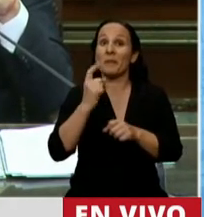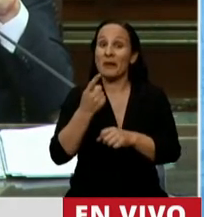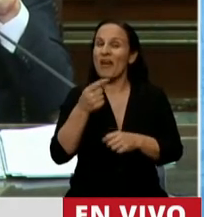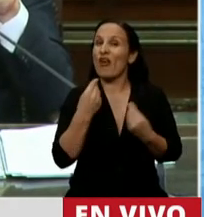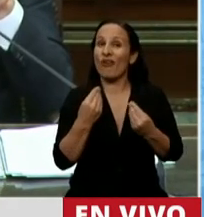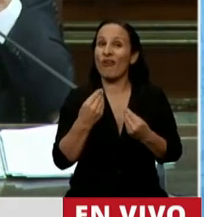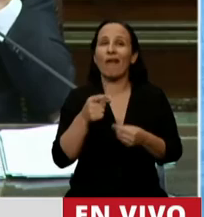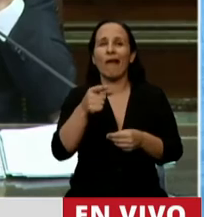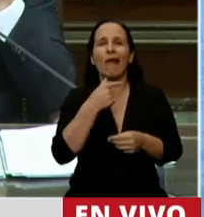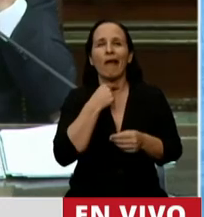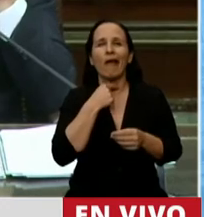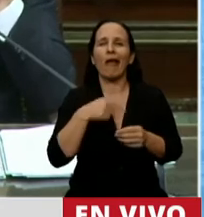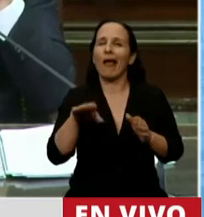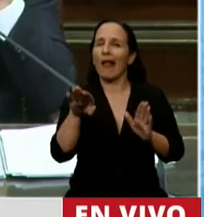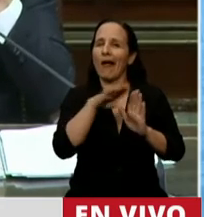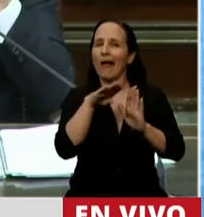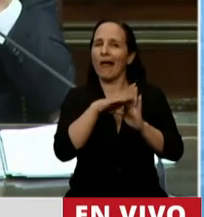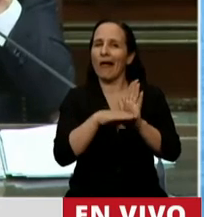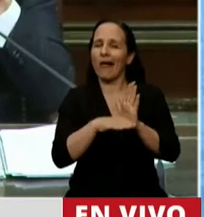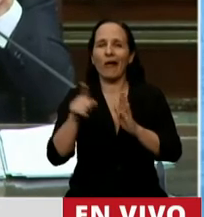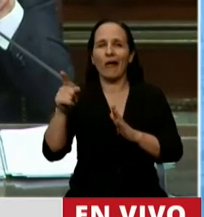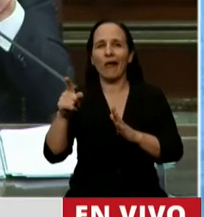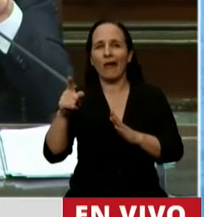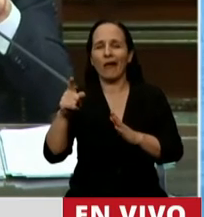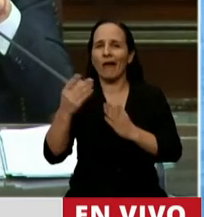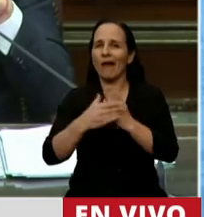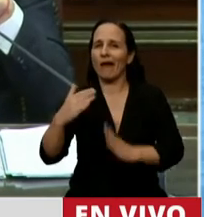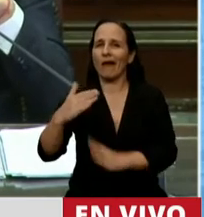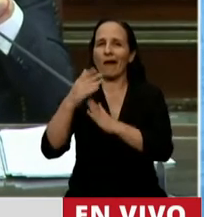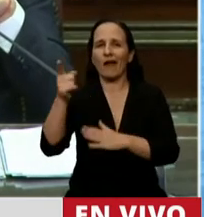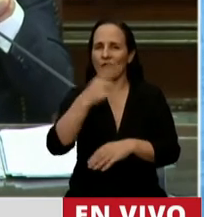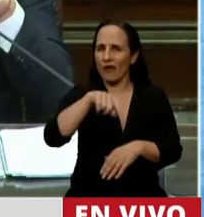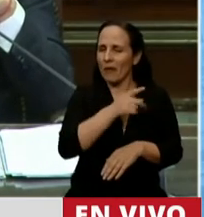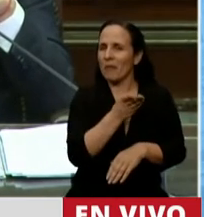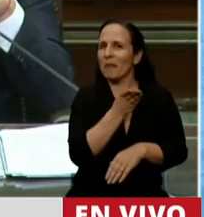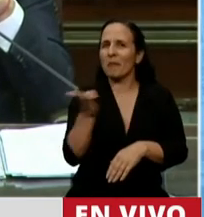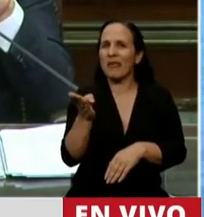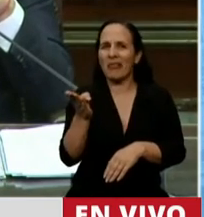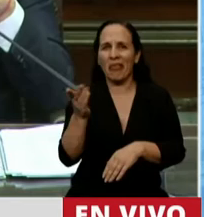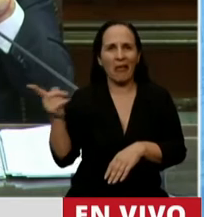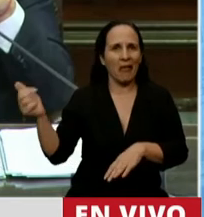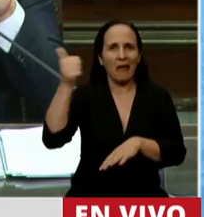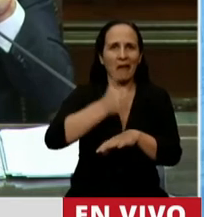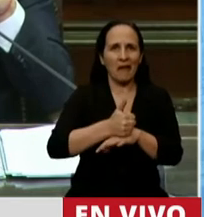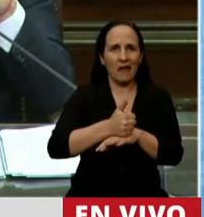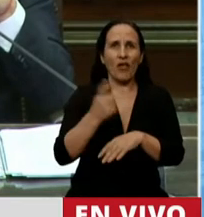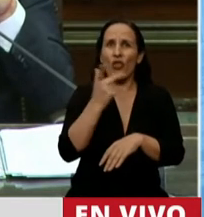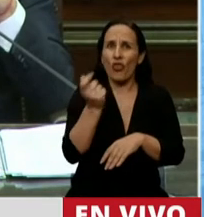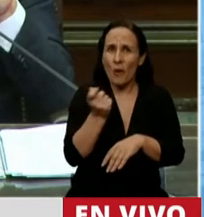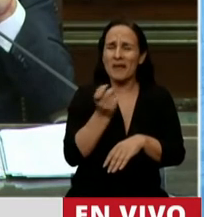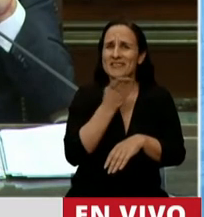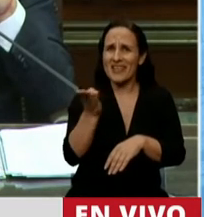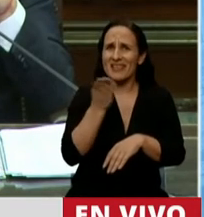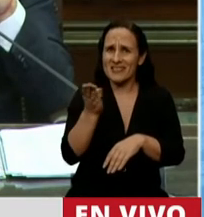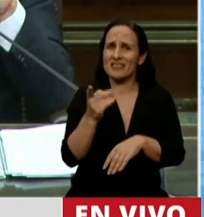a un jefe de gabinete al que le pedimos, le estábamos pidiendo que viniera durante dos meses donde